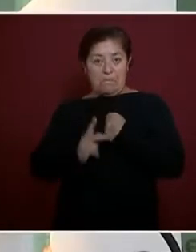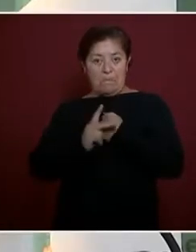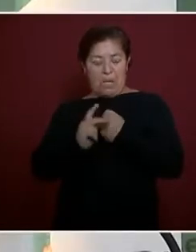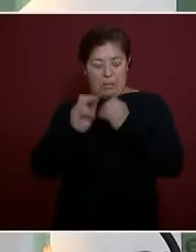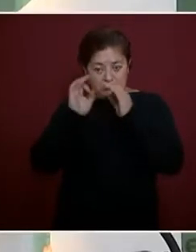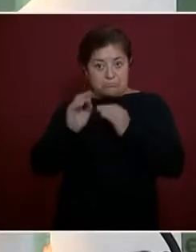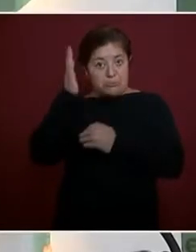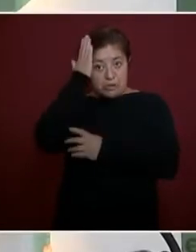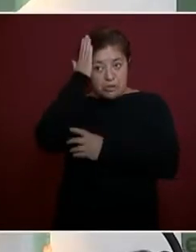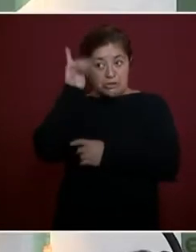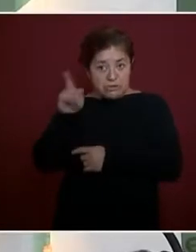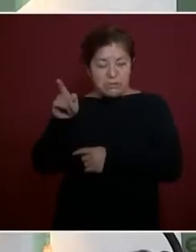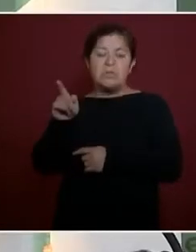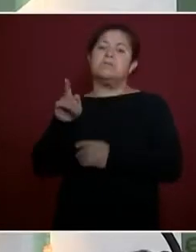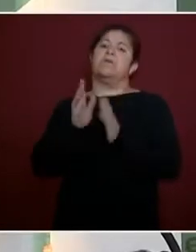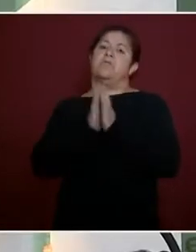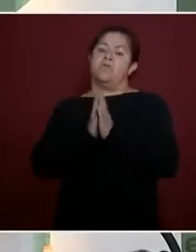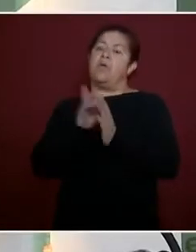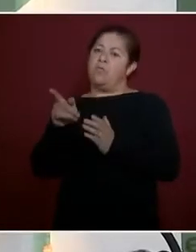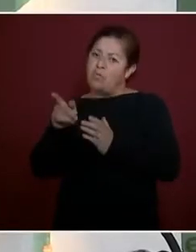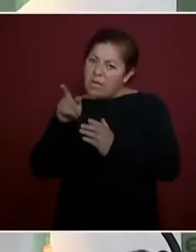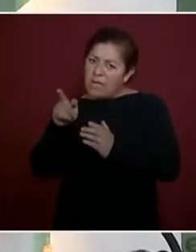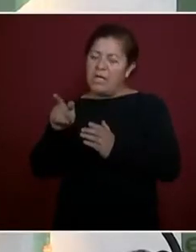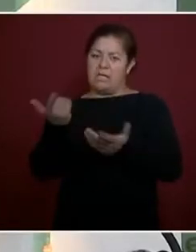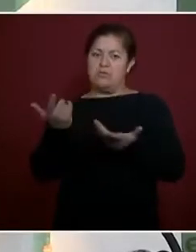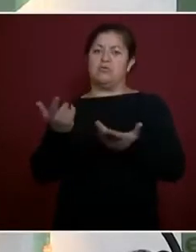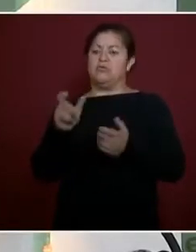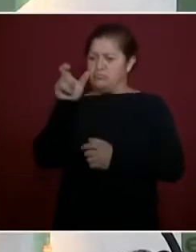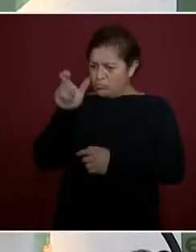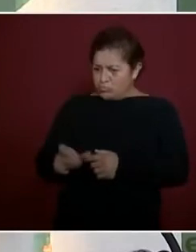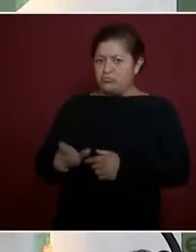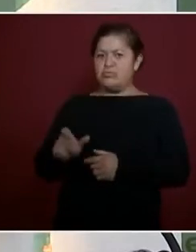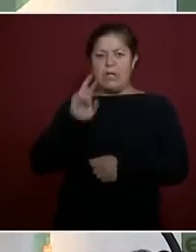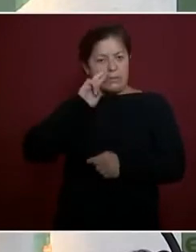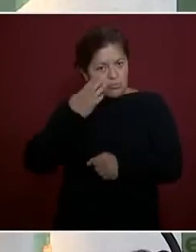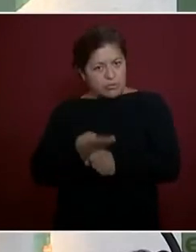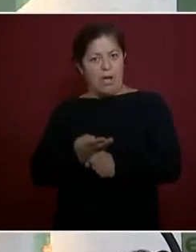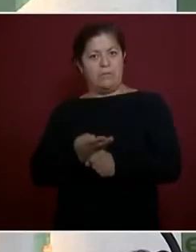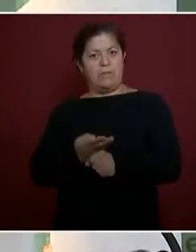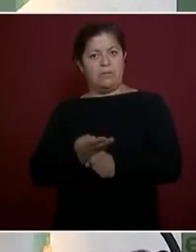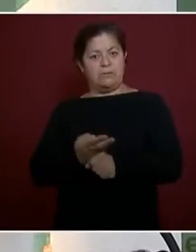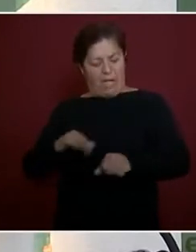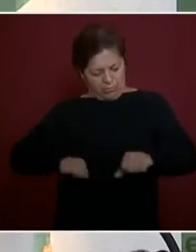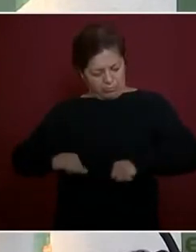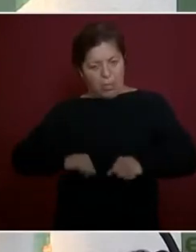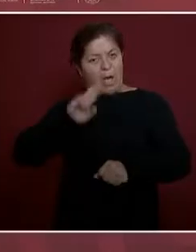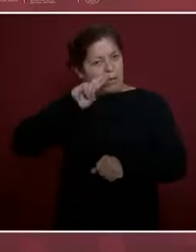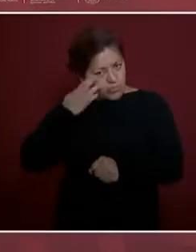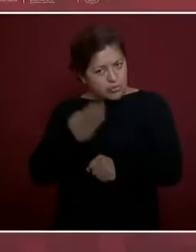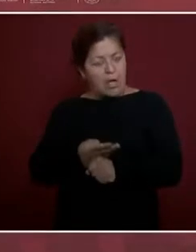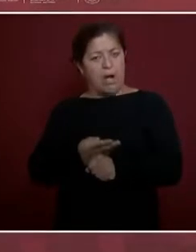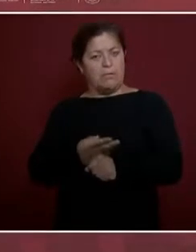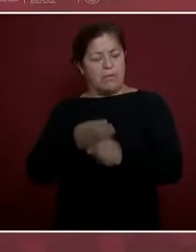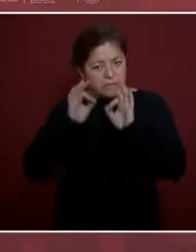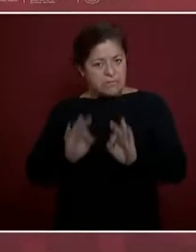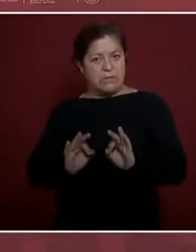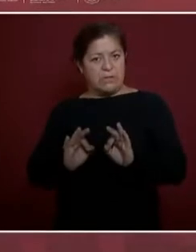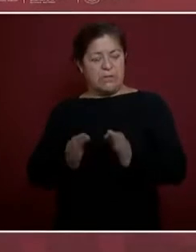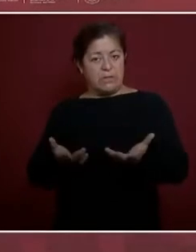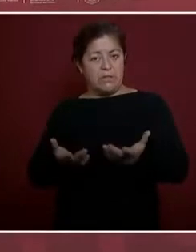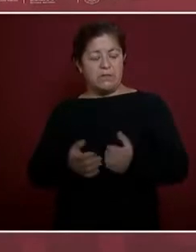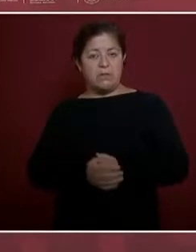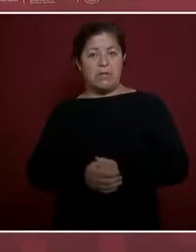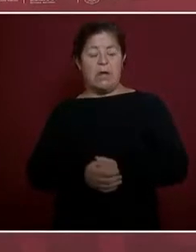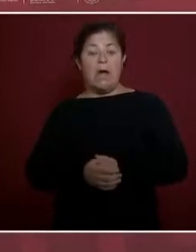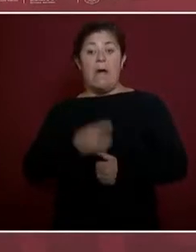actúen con responsabilidad para que no